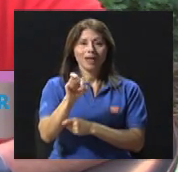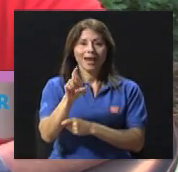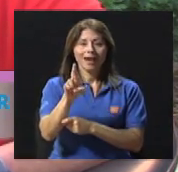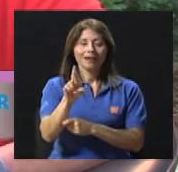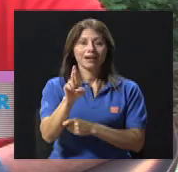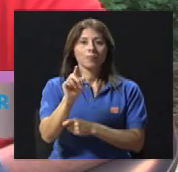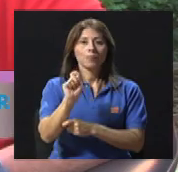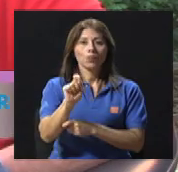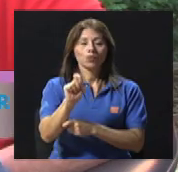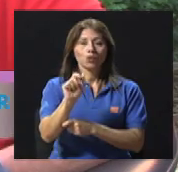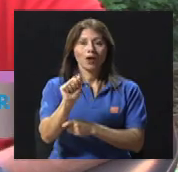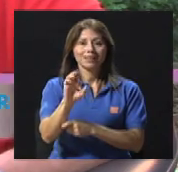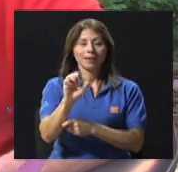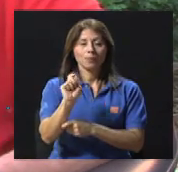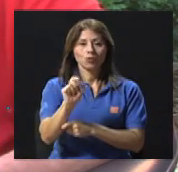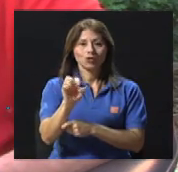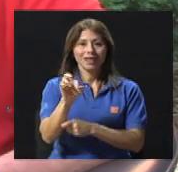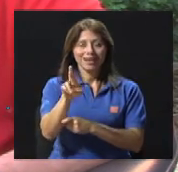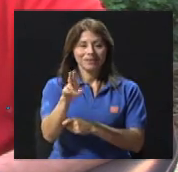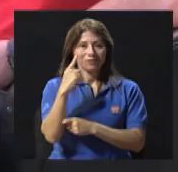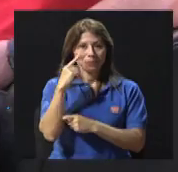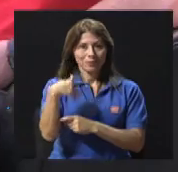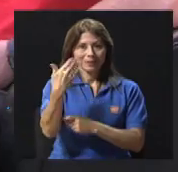.cr. Hasta la próxima.